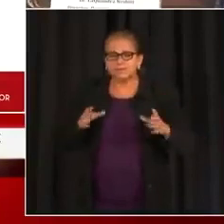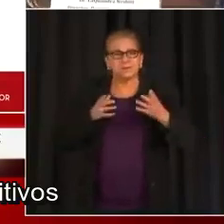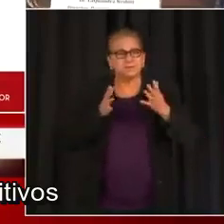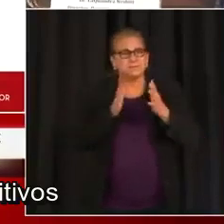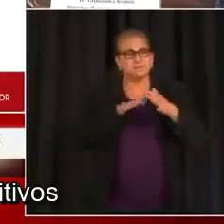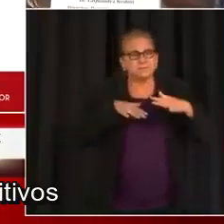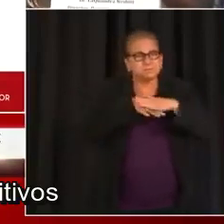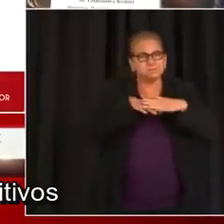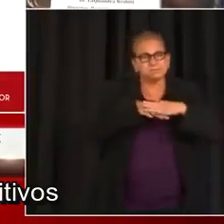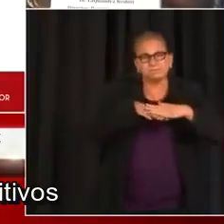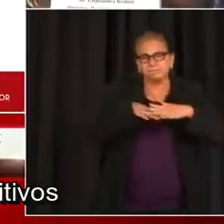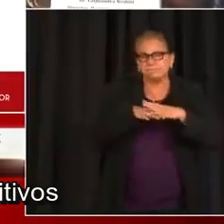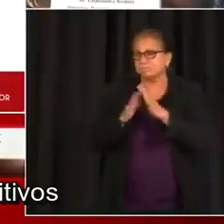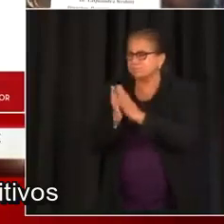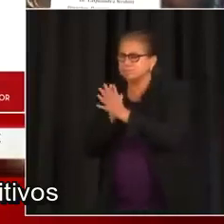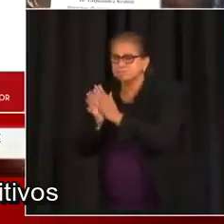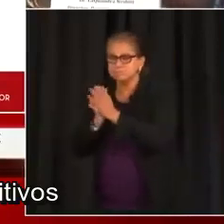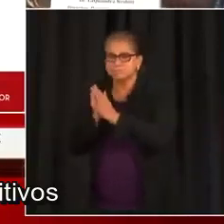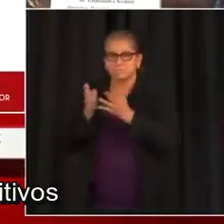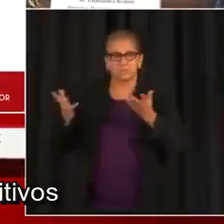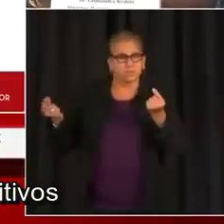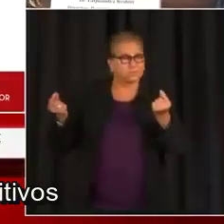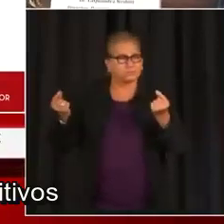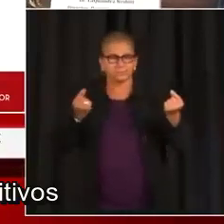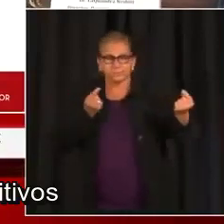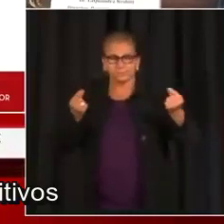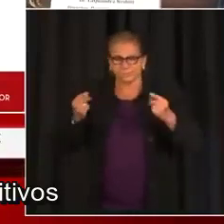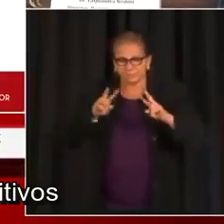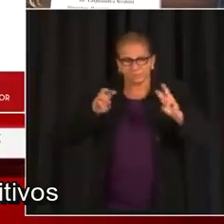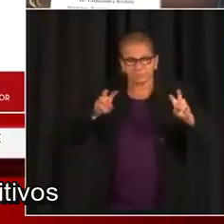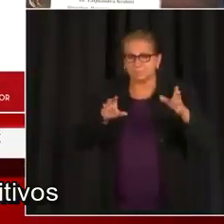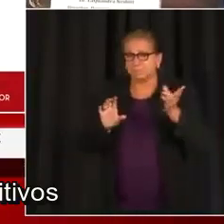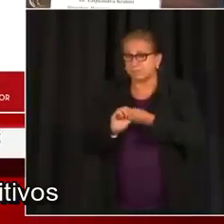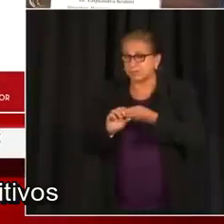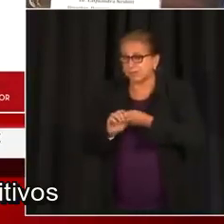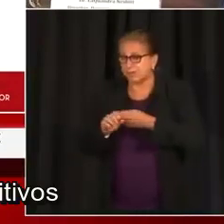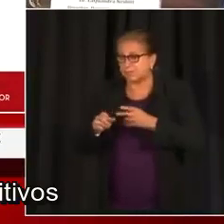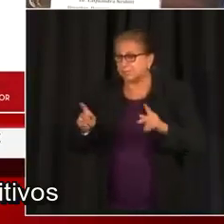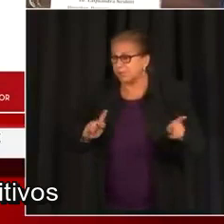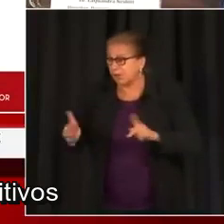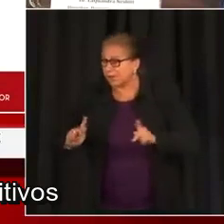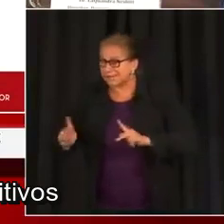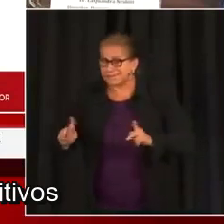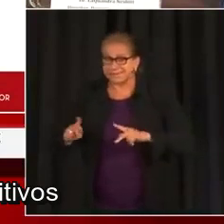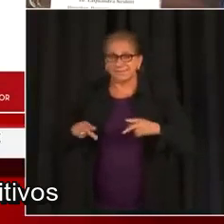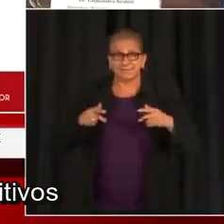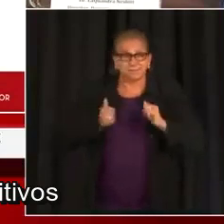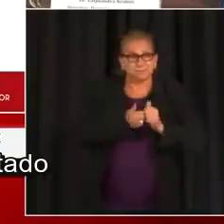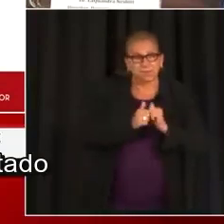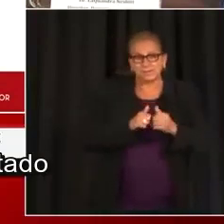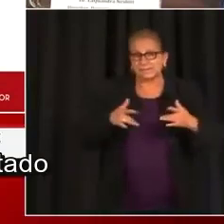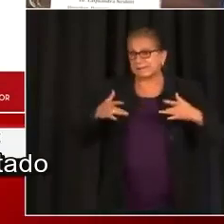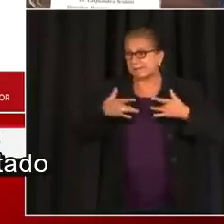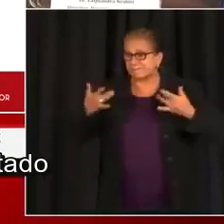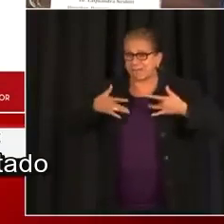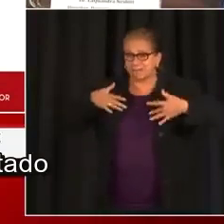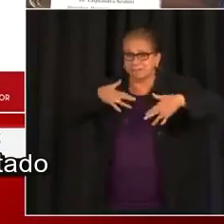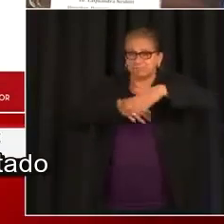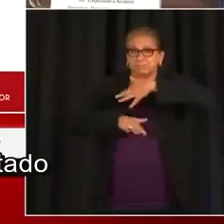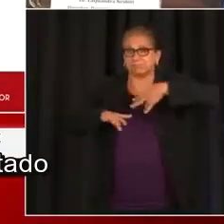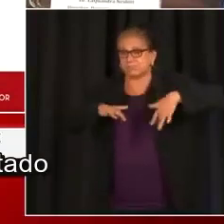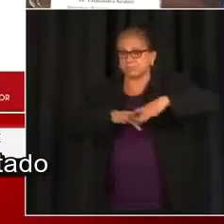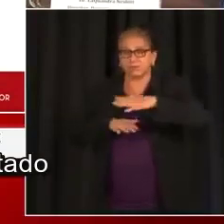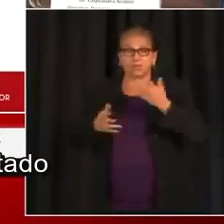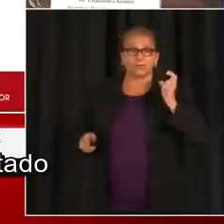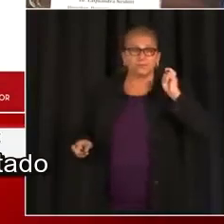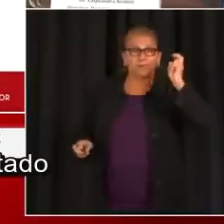rastreo son actividades que podrían significar casos positivos y que, como dije, hemos